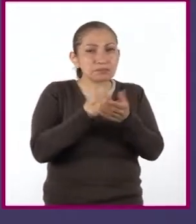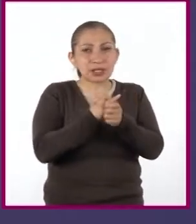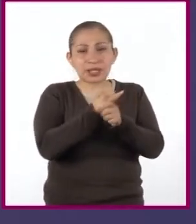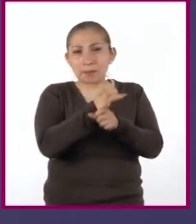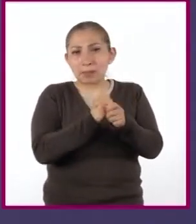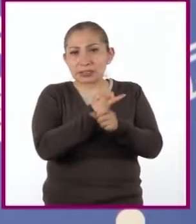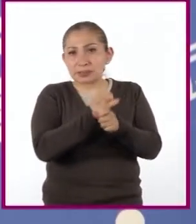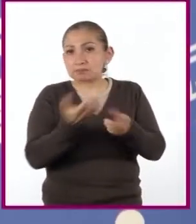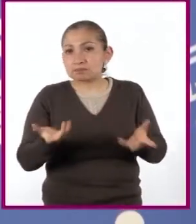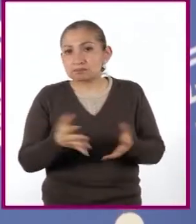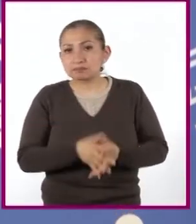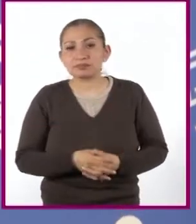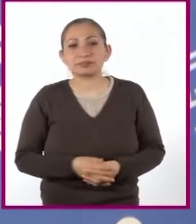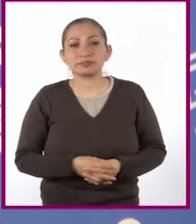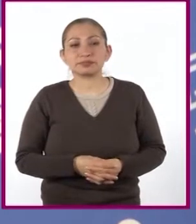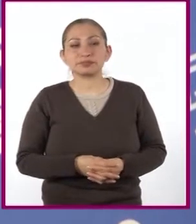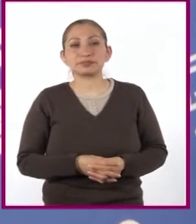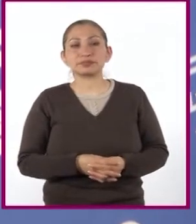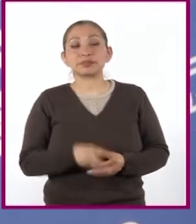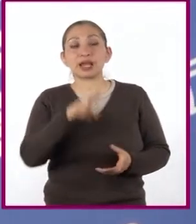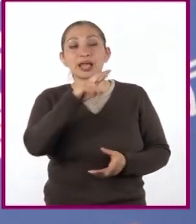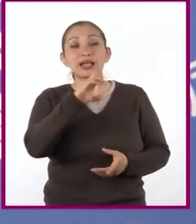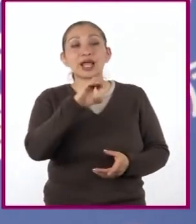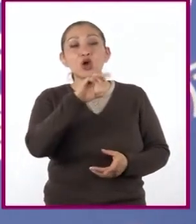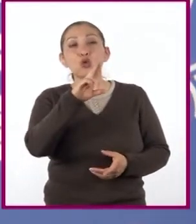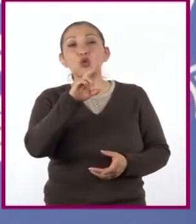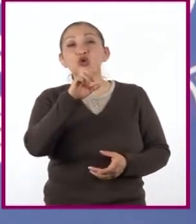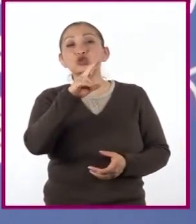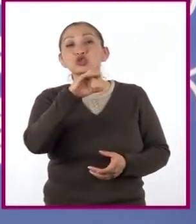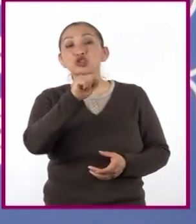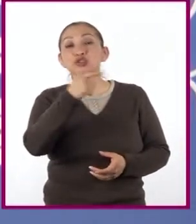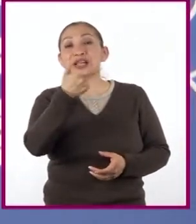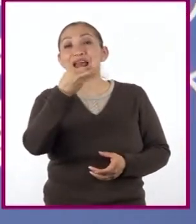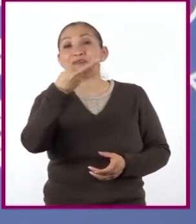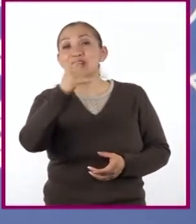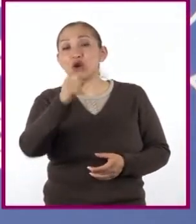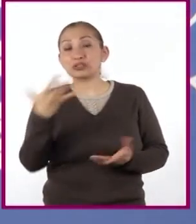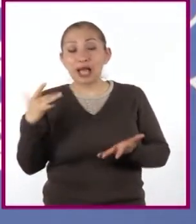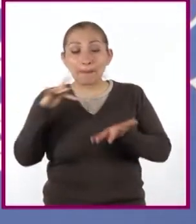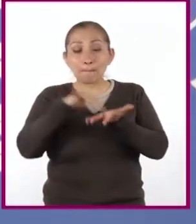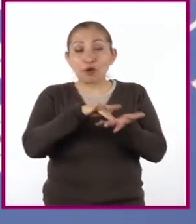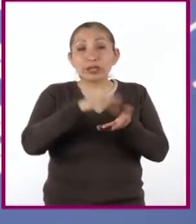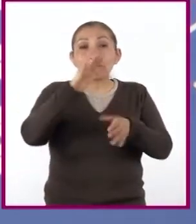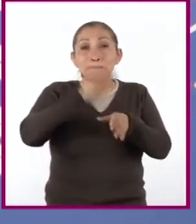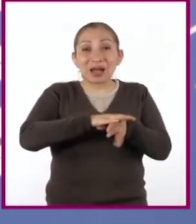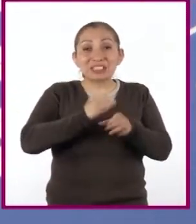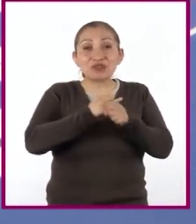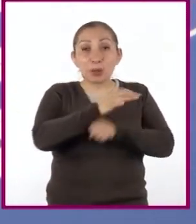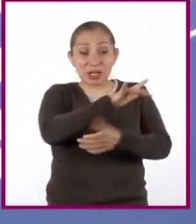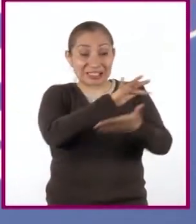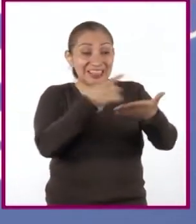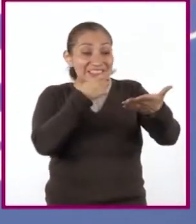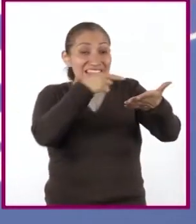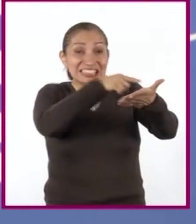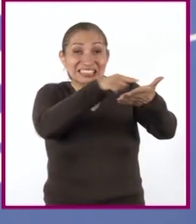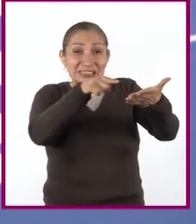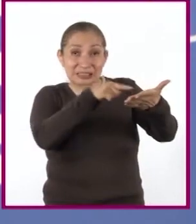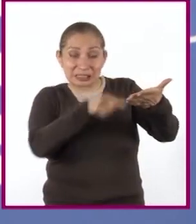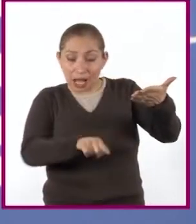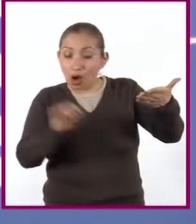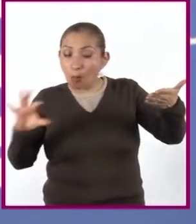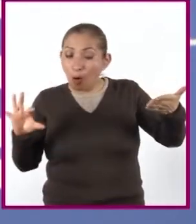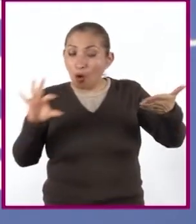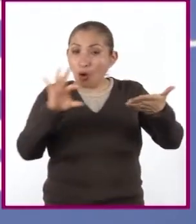Los recursos gráficos ilustran o complementan la información de los textos y los podemos